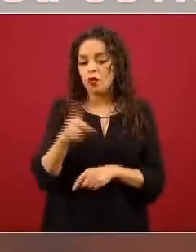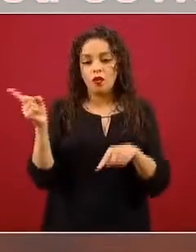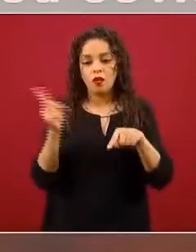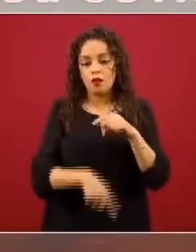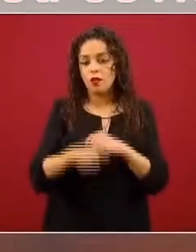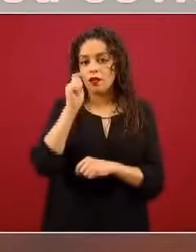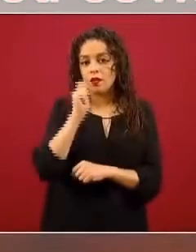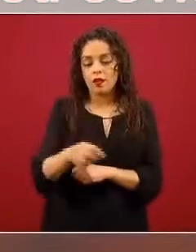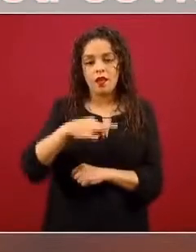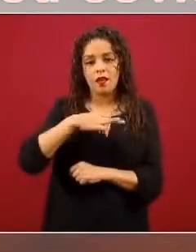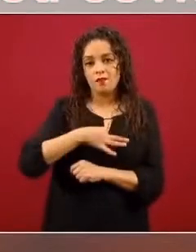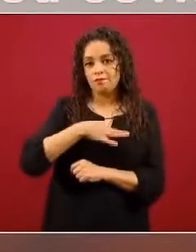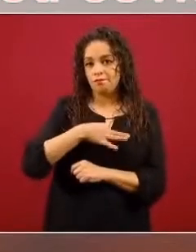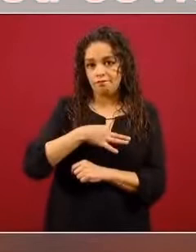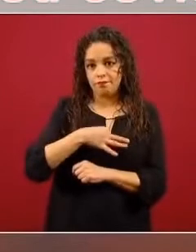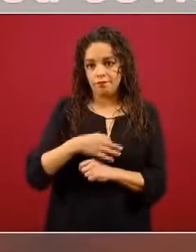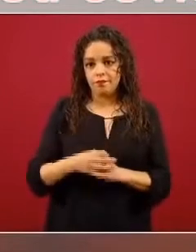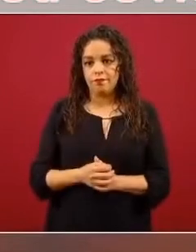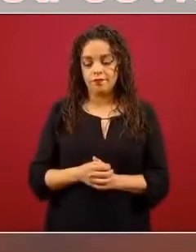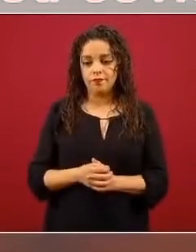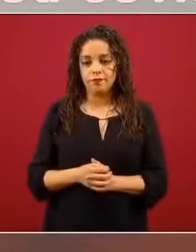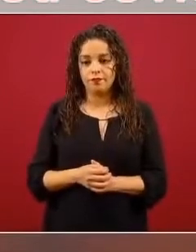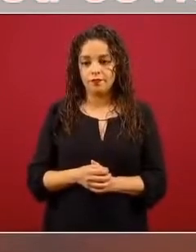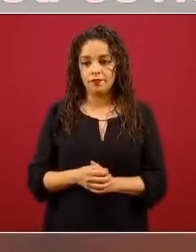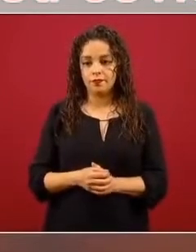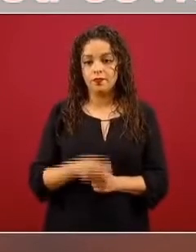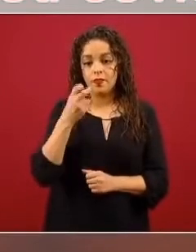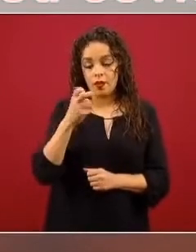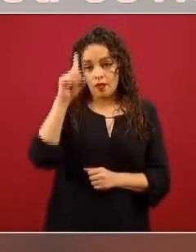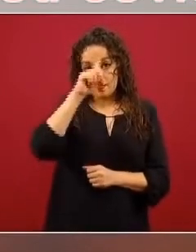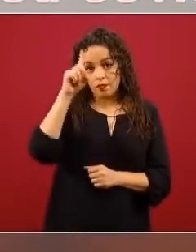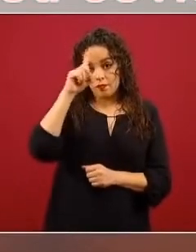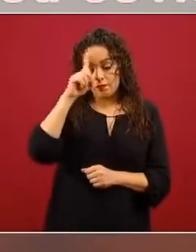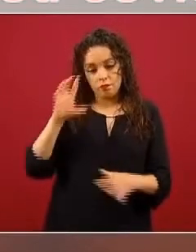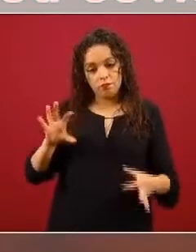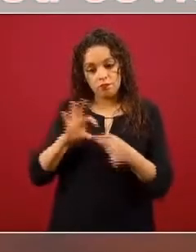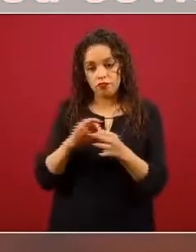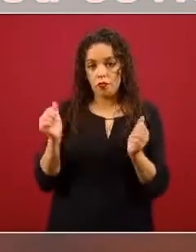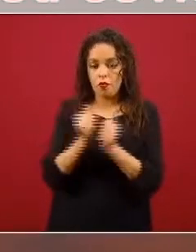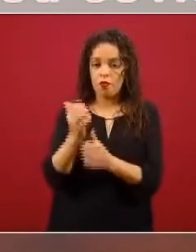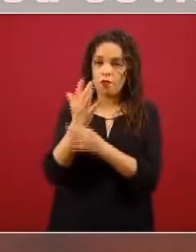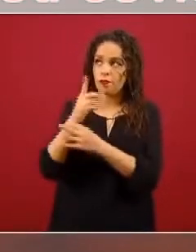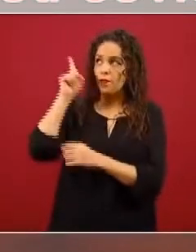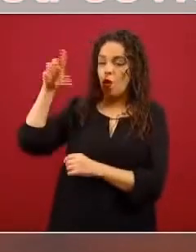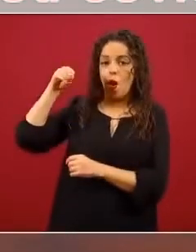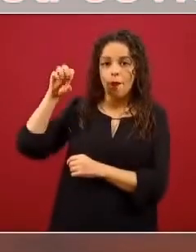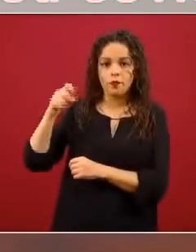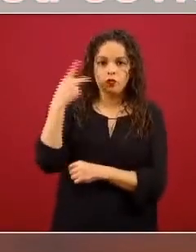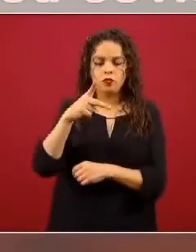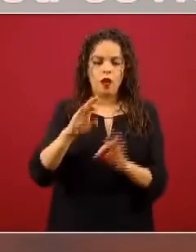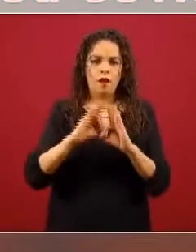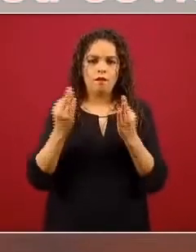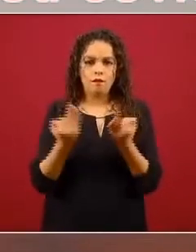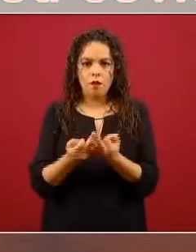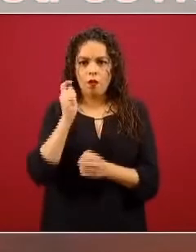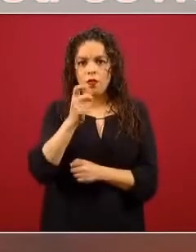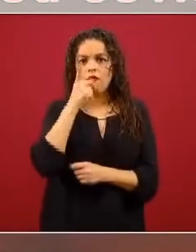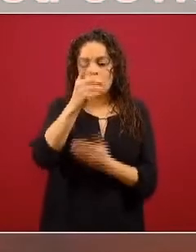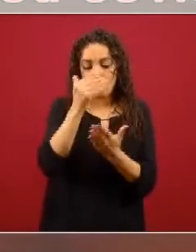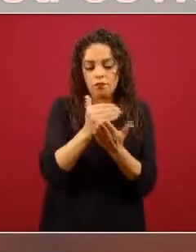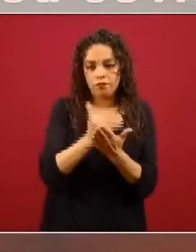infecciones y están tal cual alineadas estas recomendaciones de la Organización Mundial de la Salud con las estrategias y los lineamientos de esta